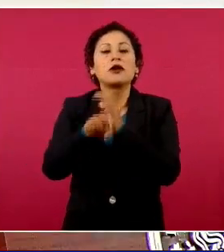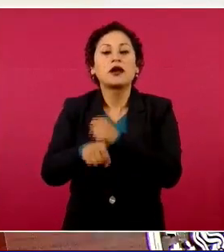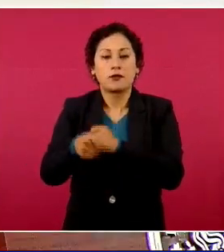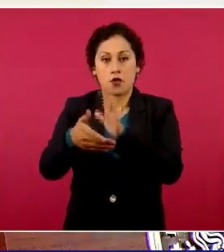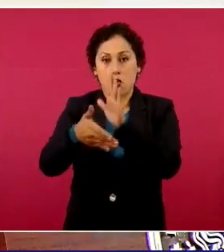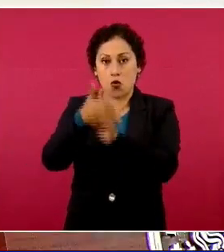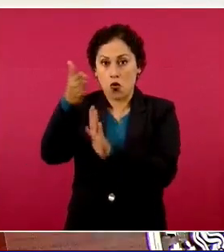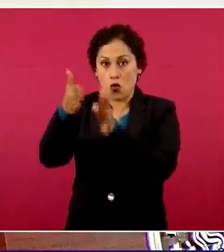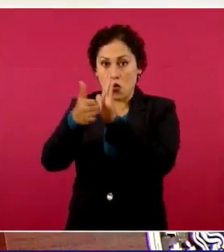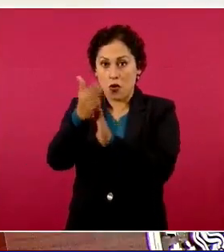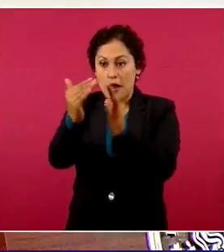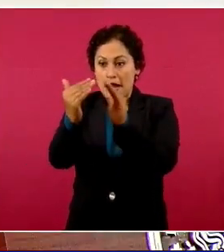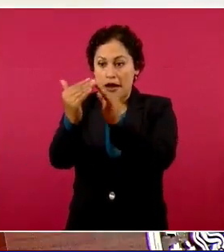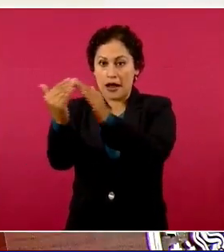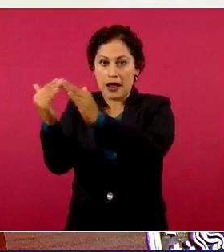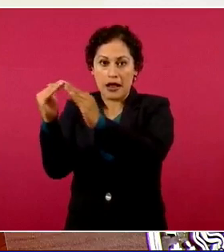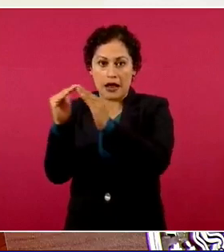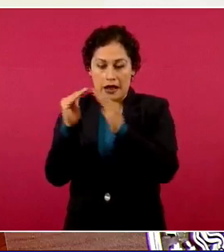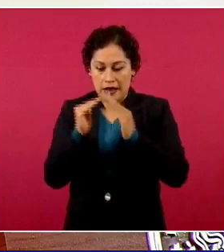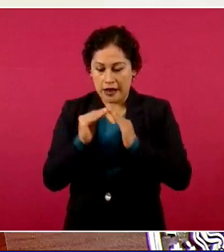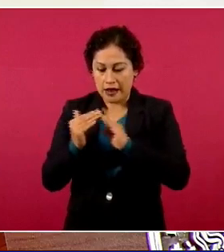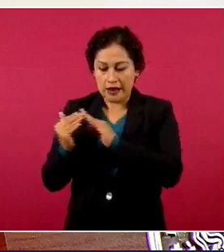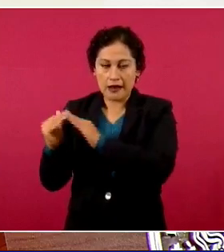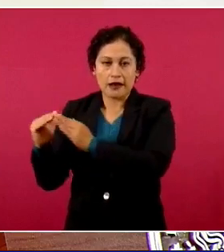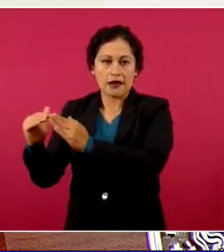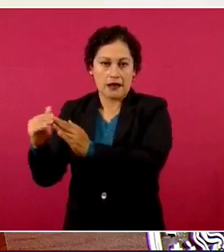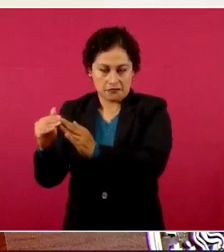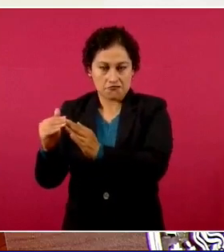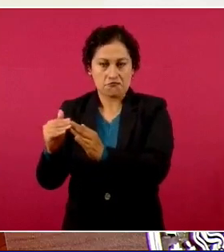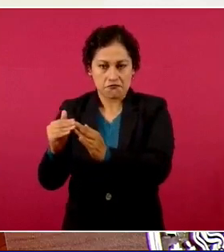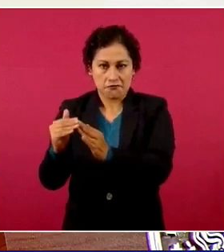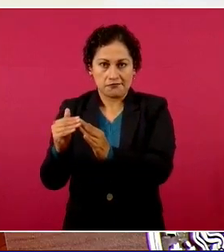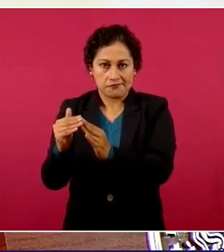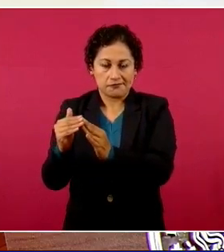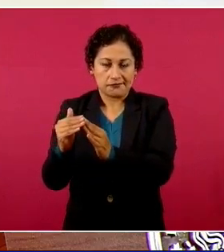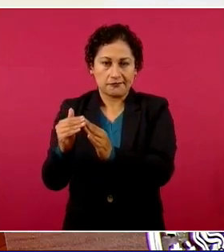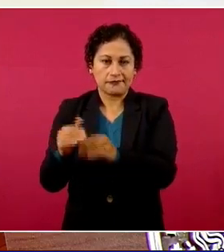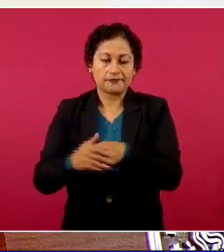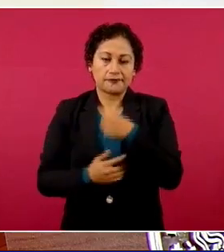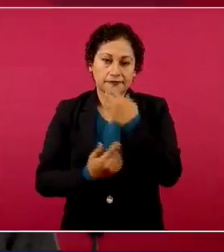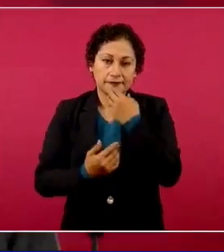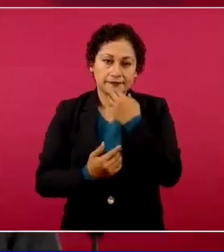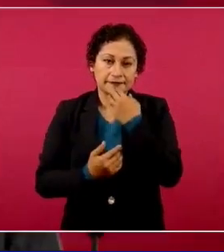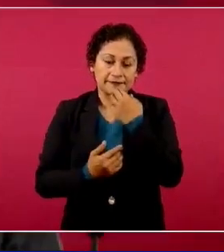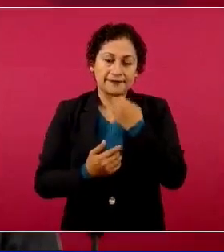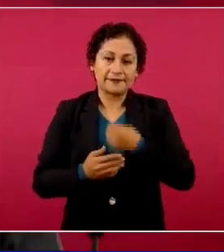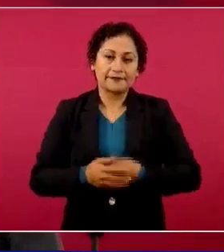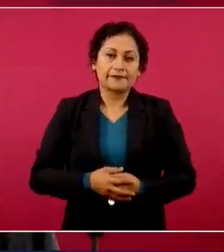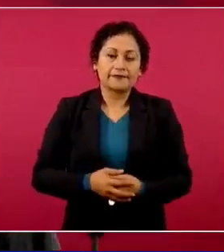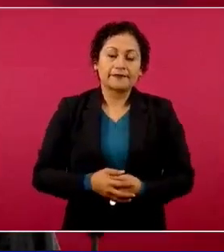como se usó